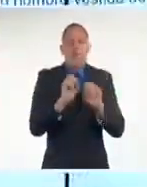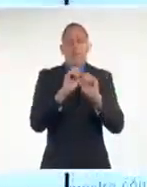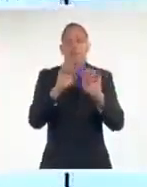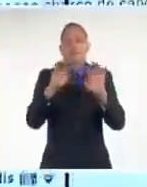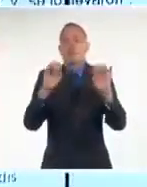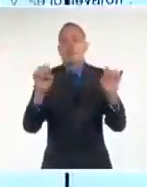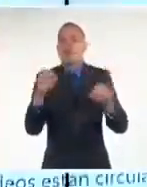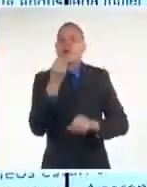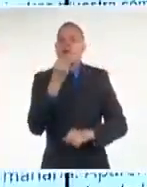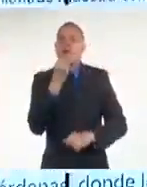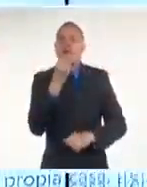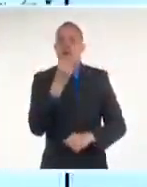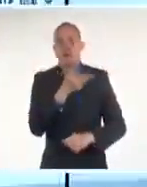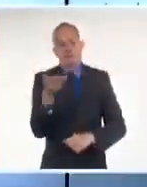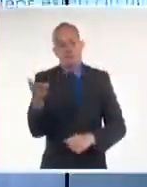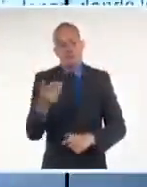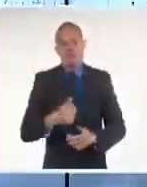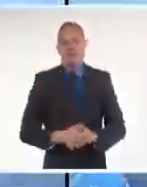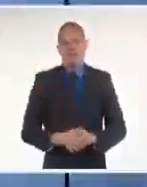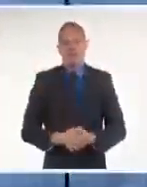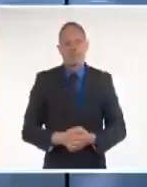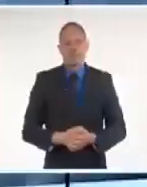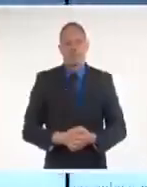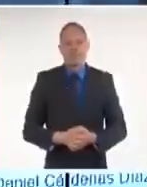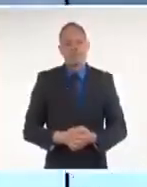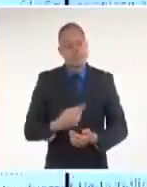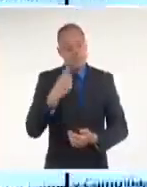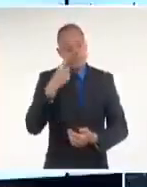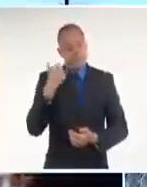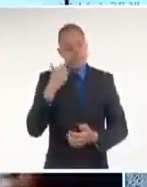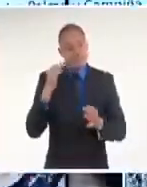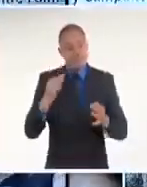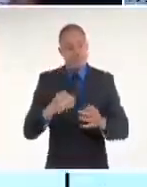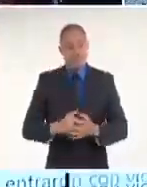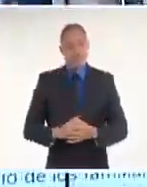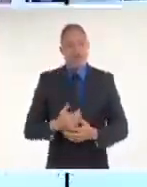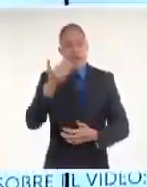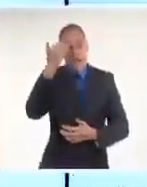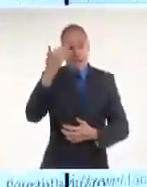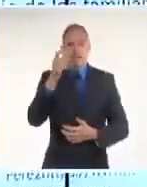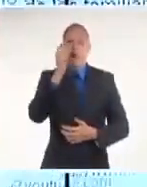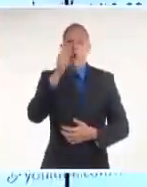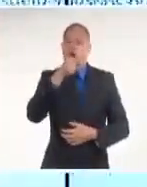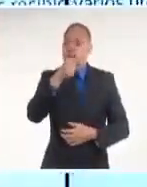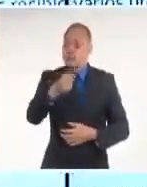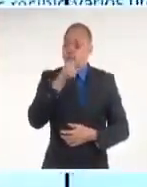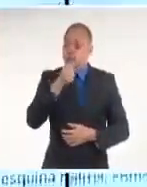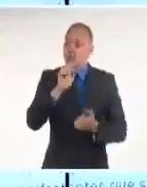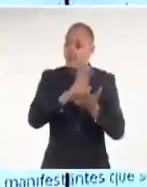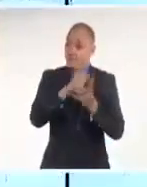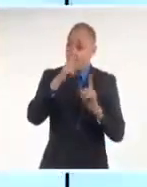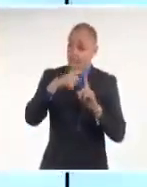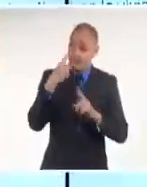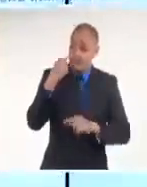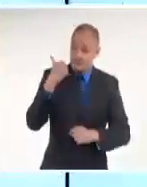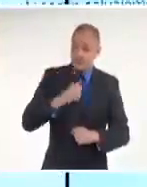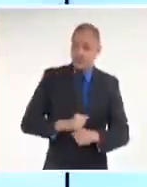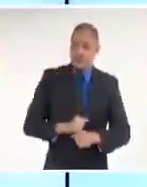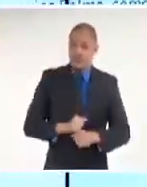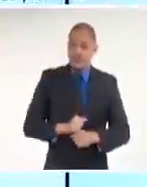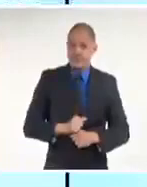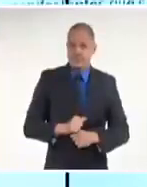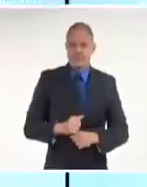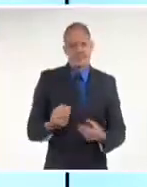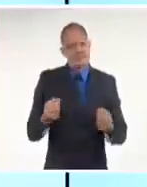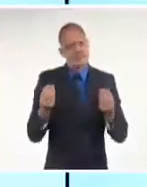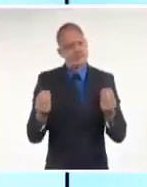En Matanzas, Karel Ricardo. Muchas gracias a nuestro reportero de Matanzas, Karen. Es simplemente irresponsable